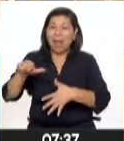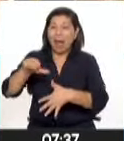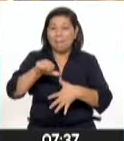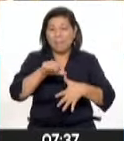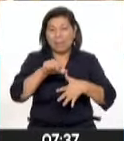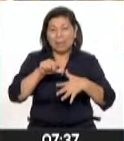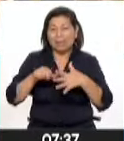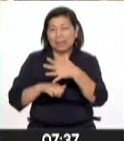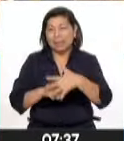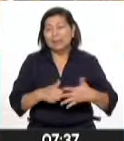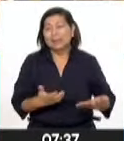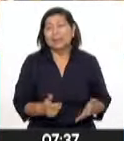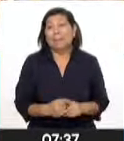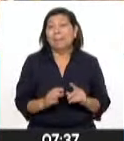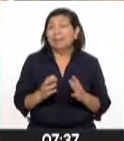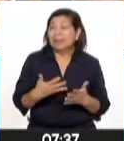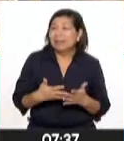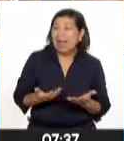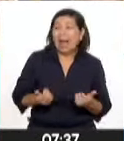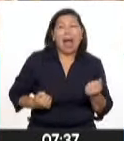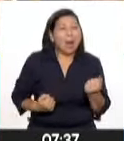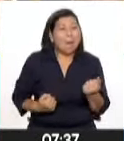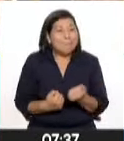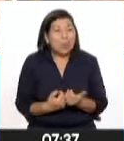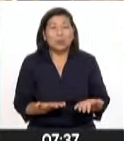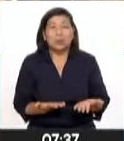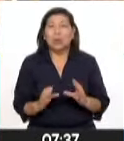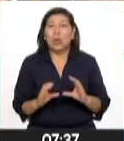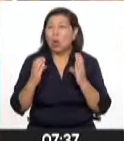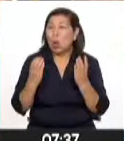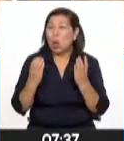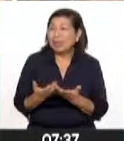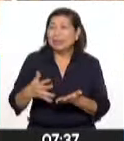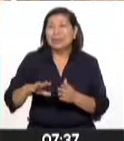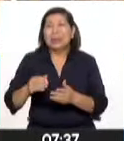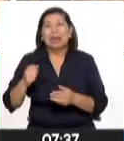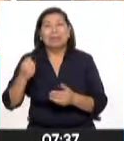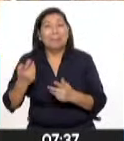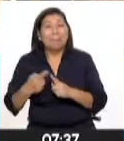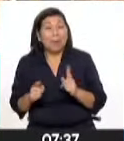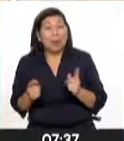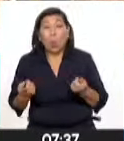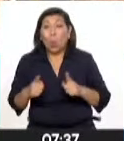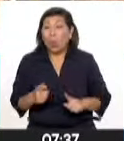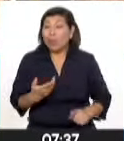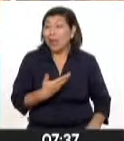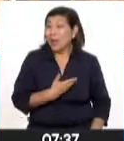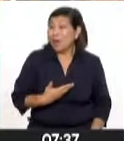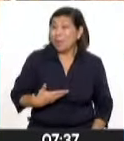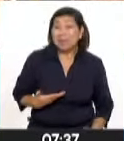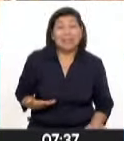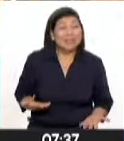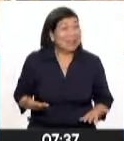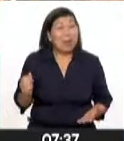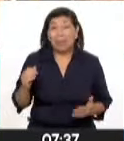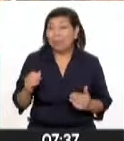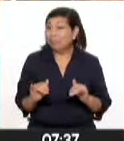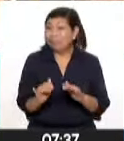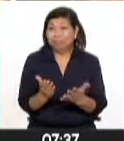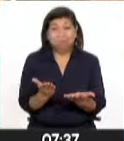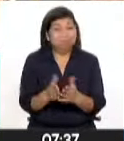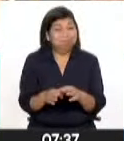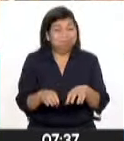presidentes con débiles apoyos congresales y que después cuando son gobiernos fácilmente se quedan